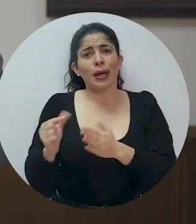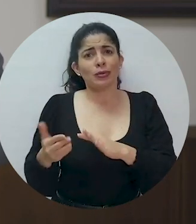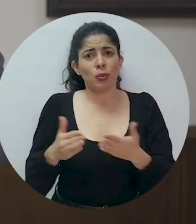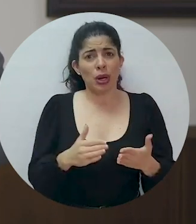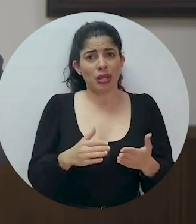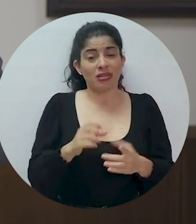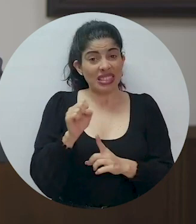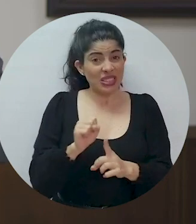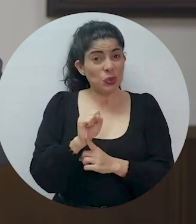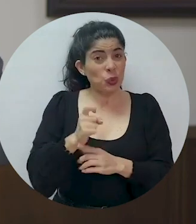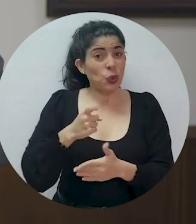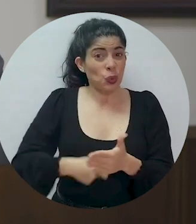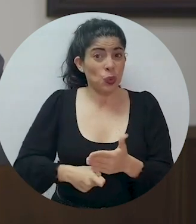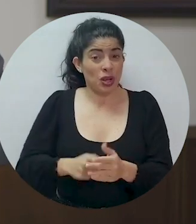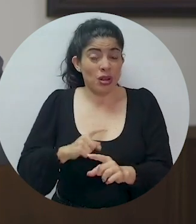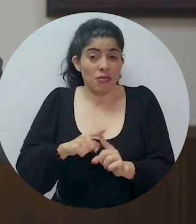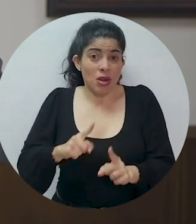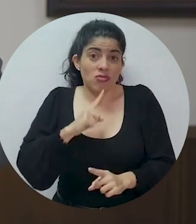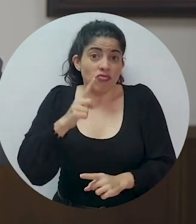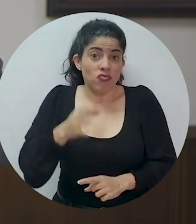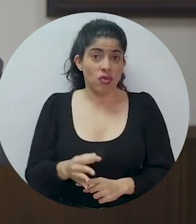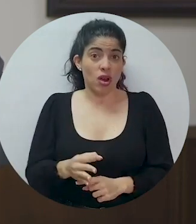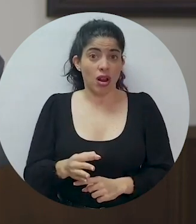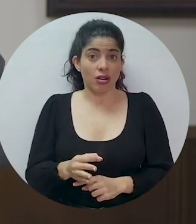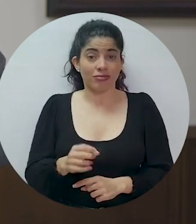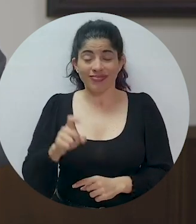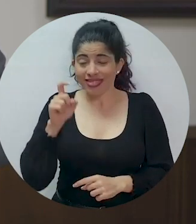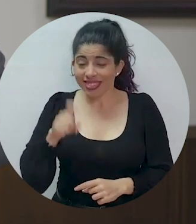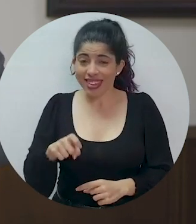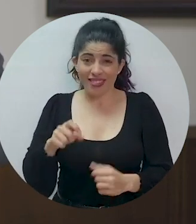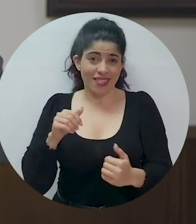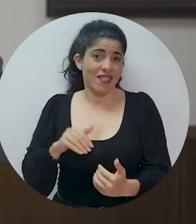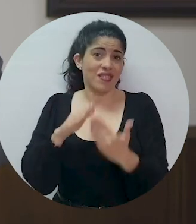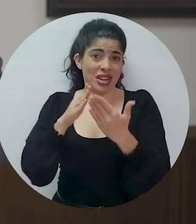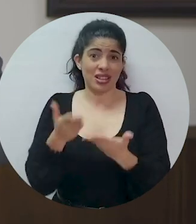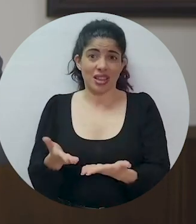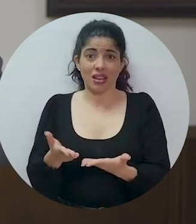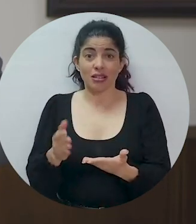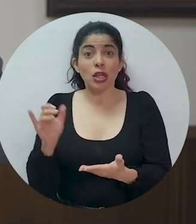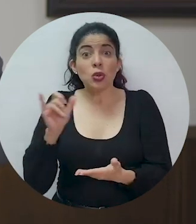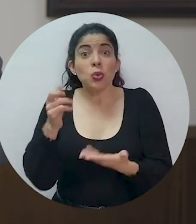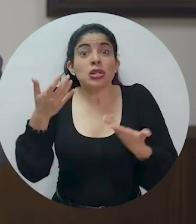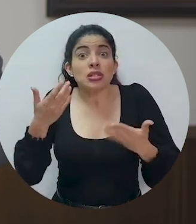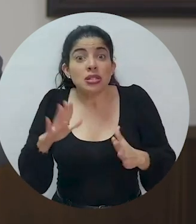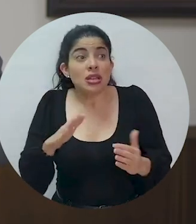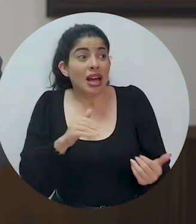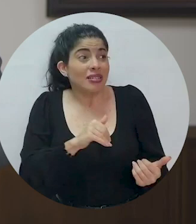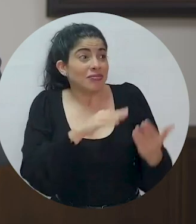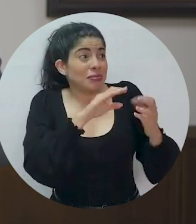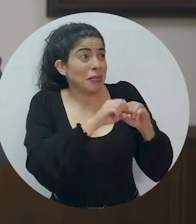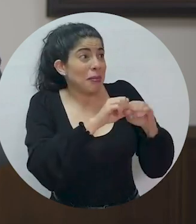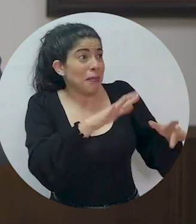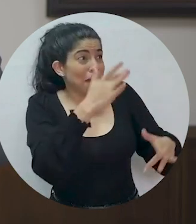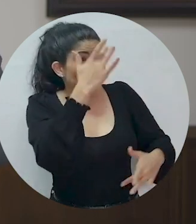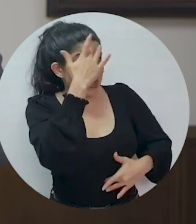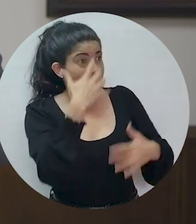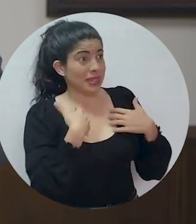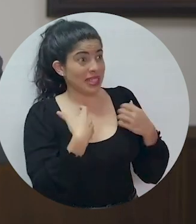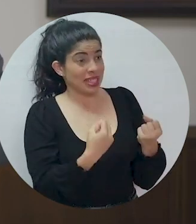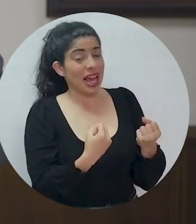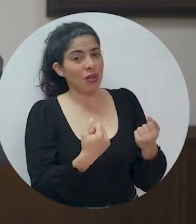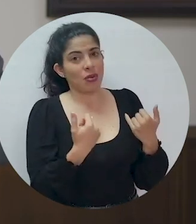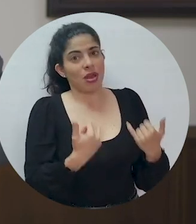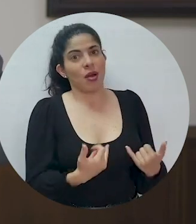realidad, pero es así y debemos afrontarla. Así como hemos afrontado la pandemia sanitaria,